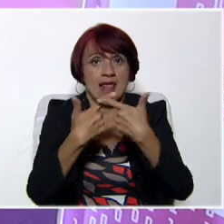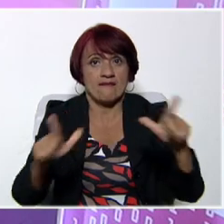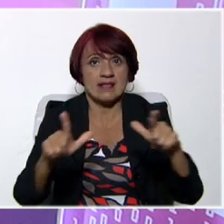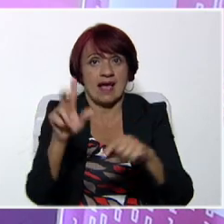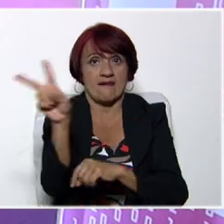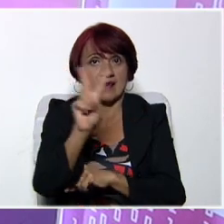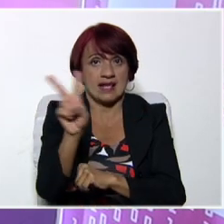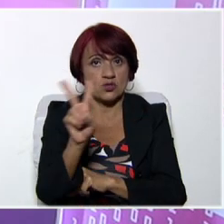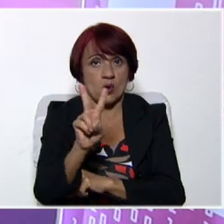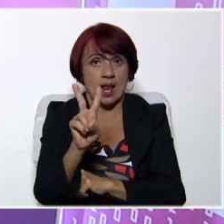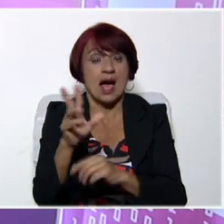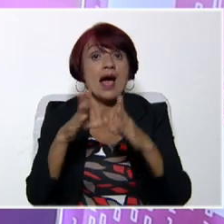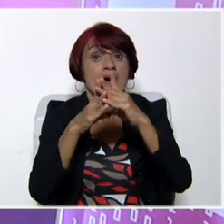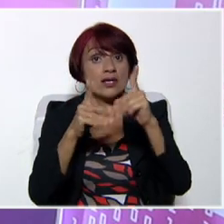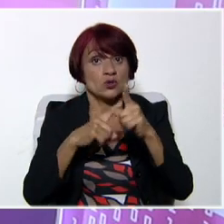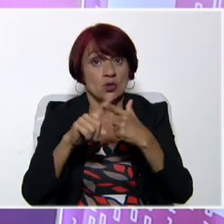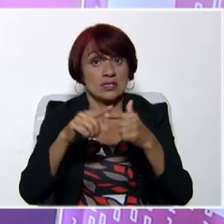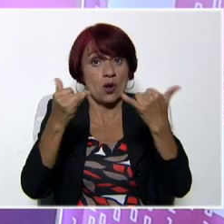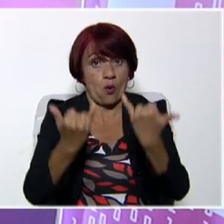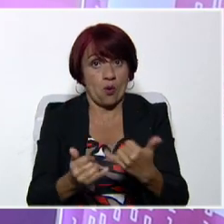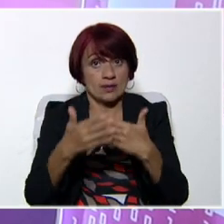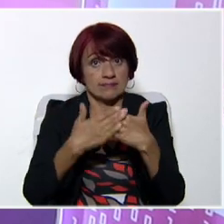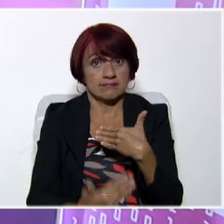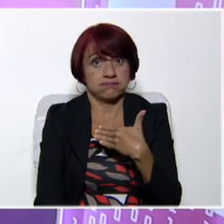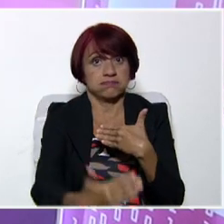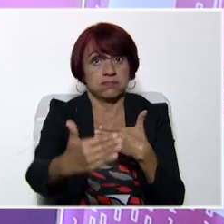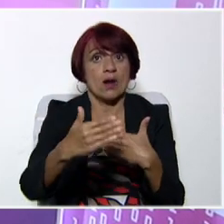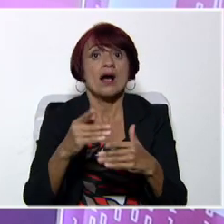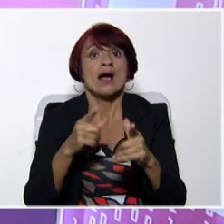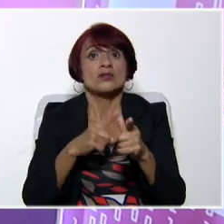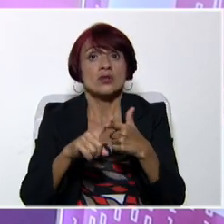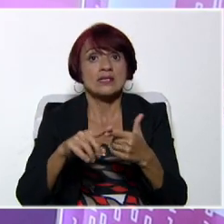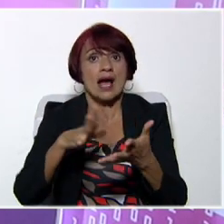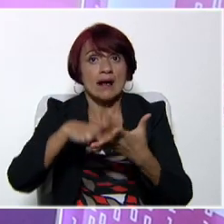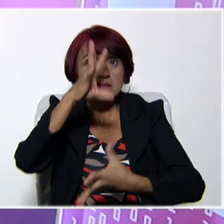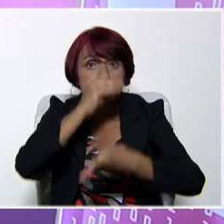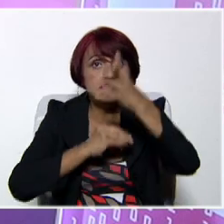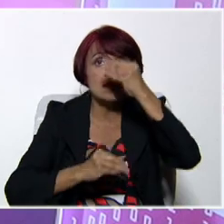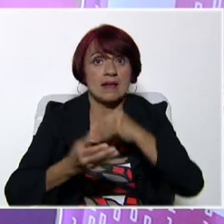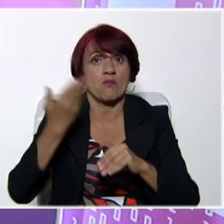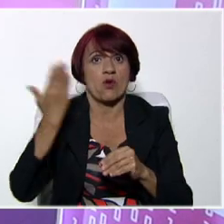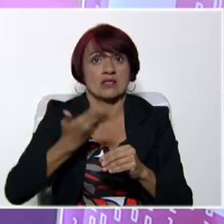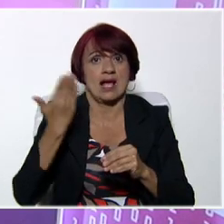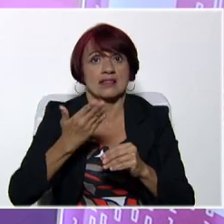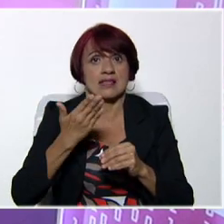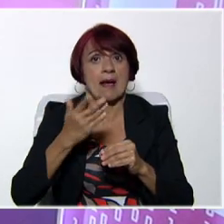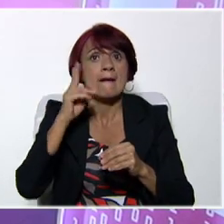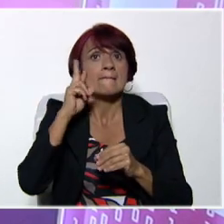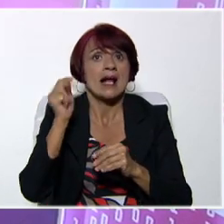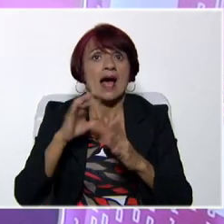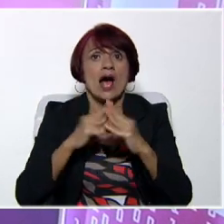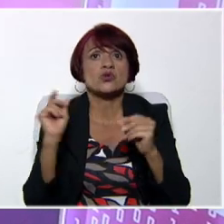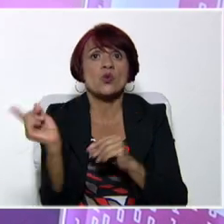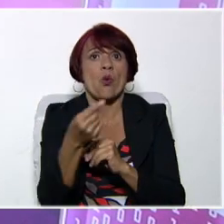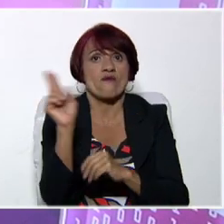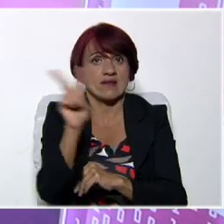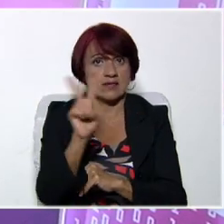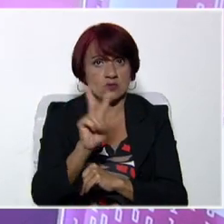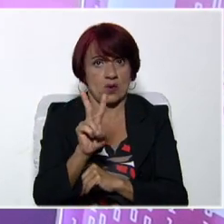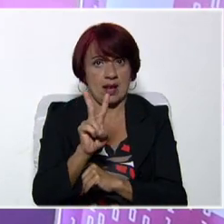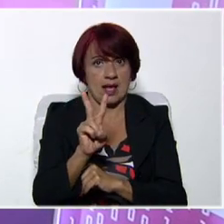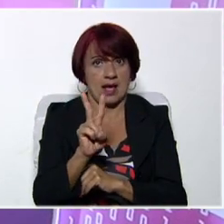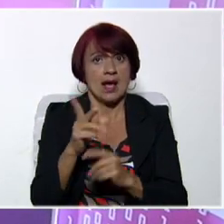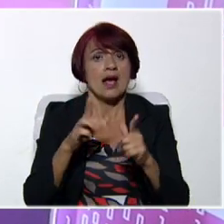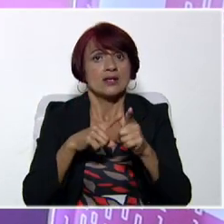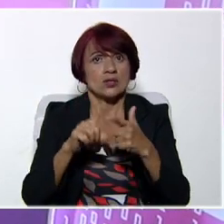Venezuela y con esa libertad nosotros vamos a avanzar esta vez con un área de aprendizaje fundamental para los venezolanos y venezolanas. Se